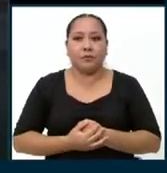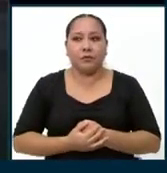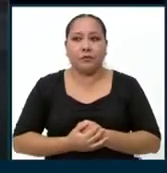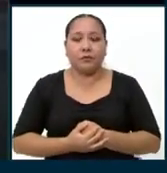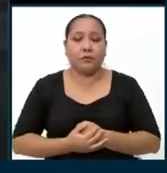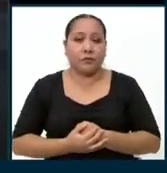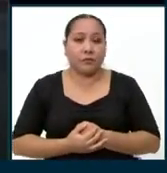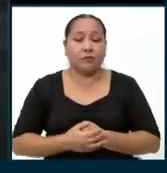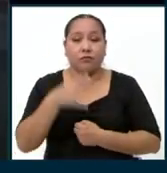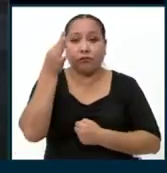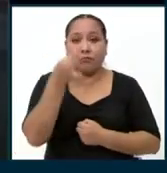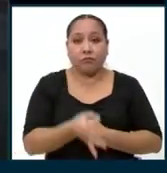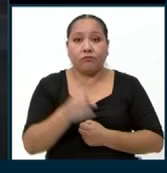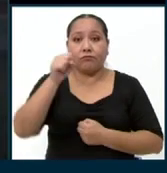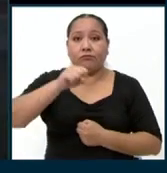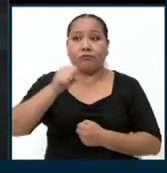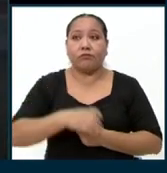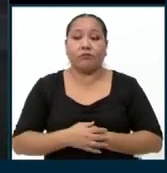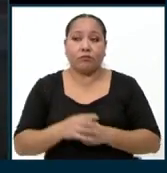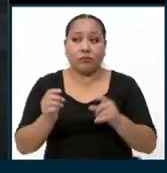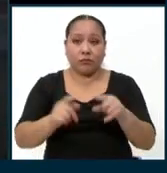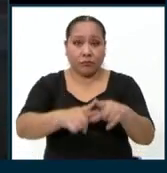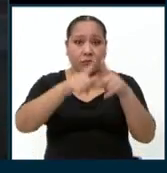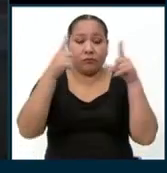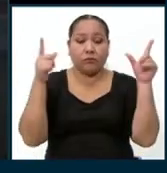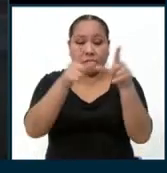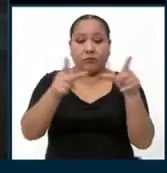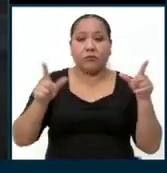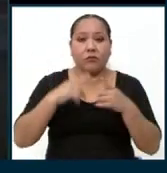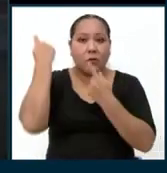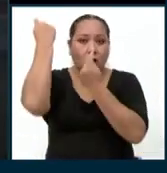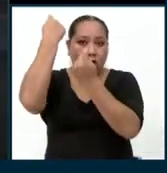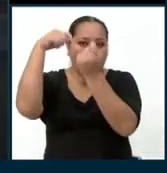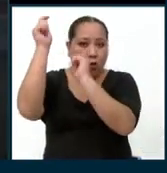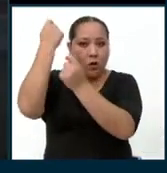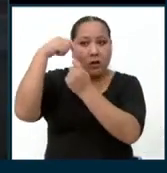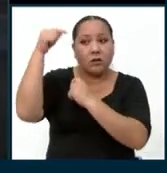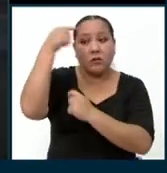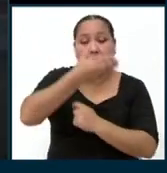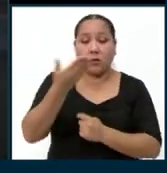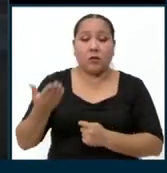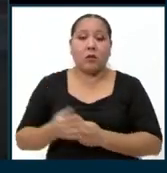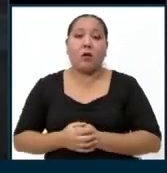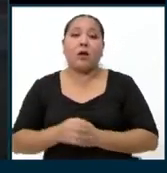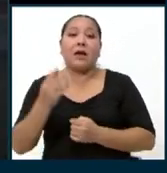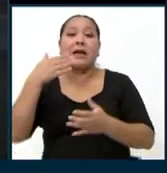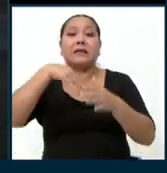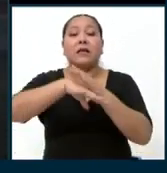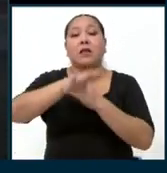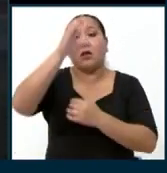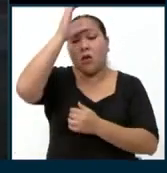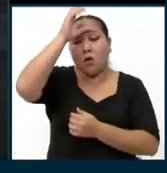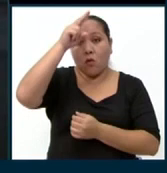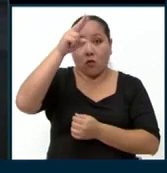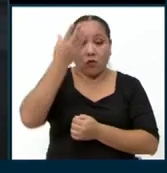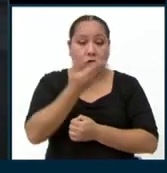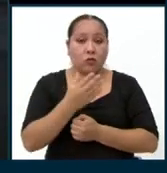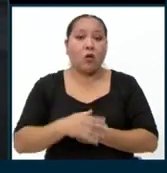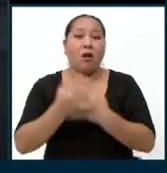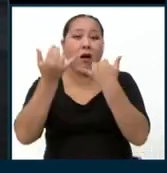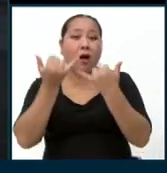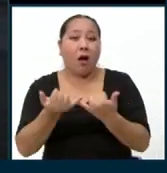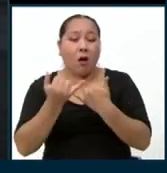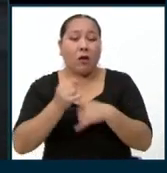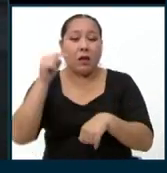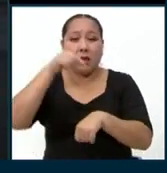Bueno, verdaderamente pues tenemos un gran centro turístico que es Machu Picchu, que está situado en Cusco. Y hoy en día,